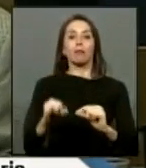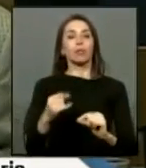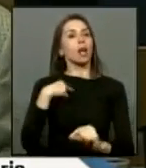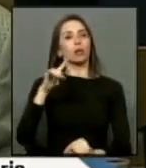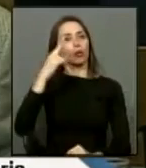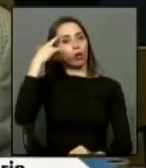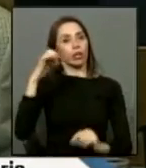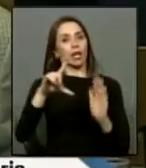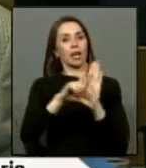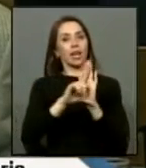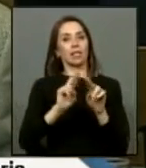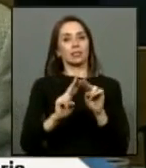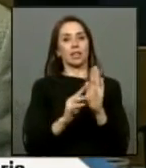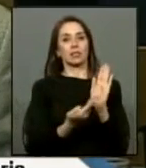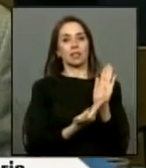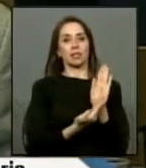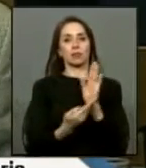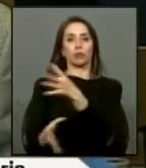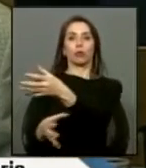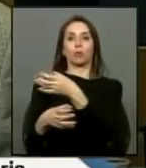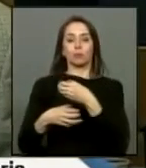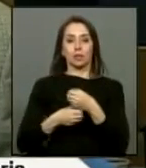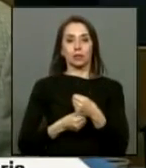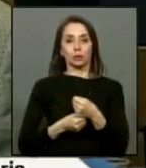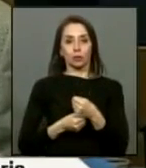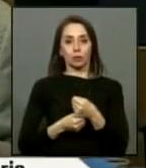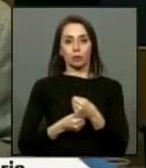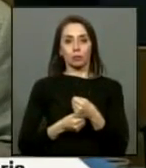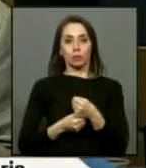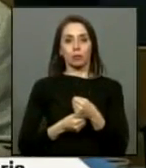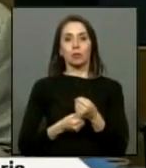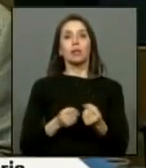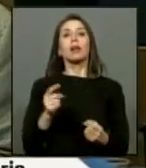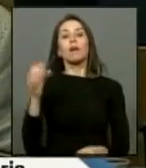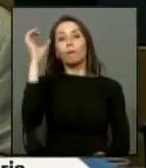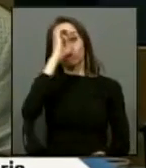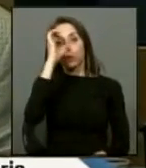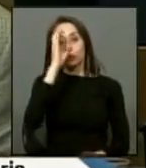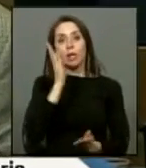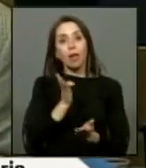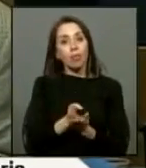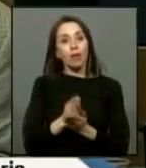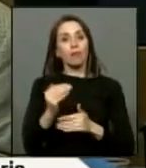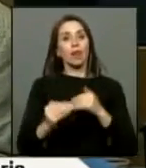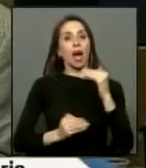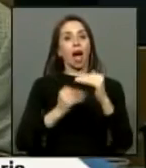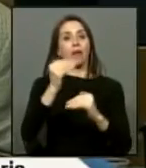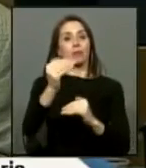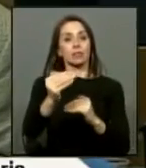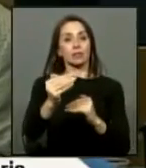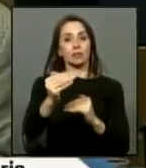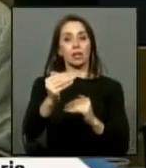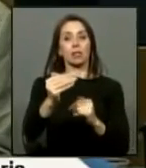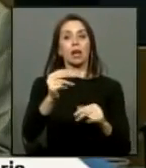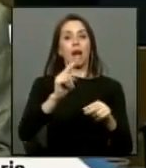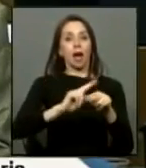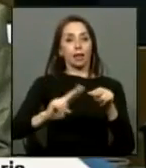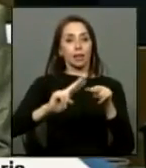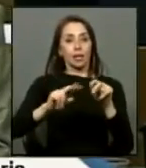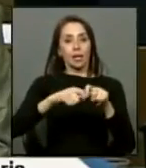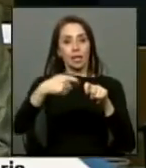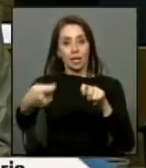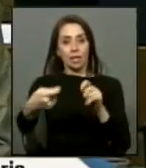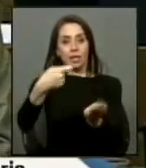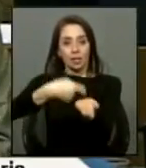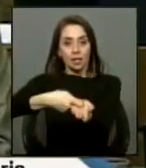hagan bajo esta forma de presión y creo que se busca y se debe avanzar hacia una reparación e